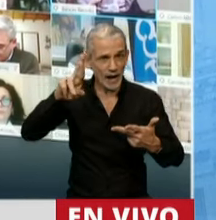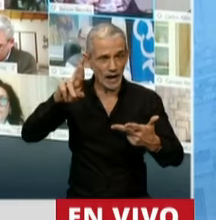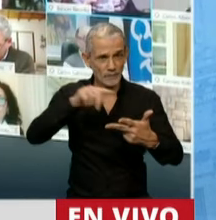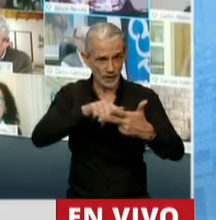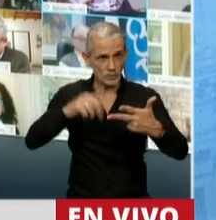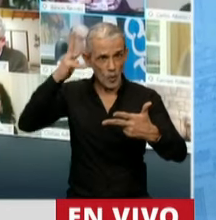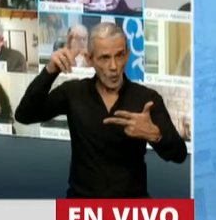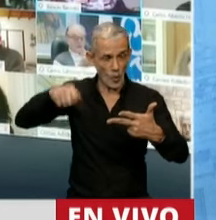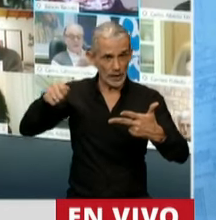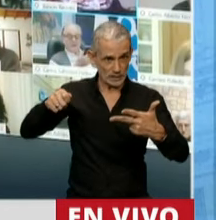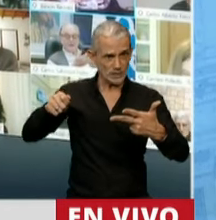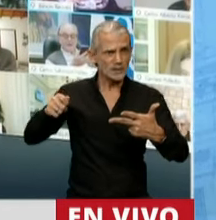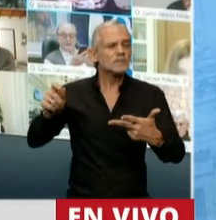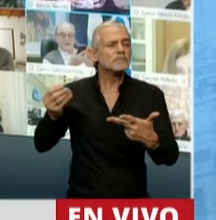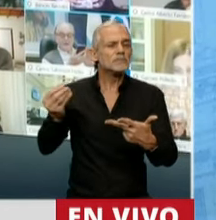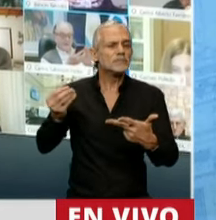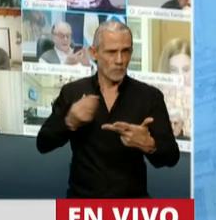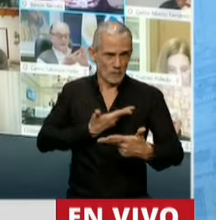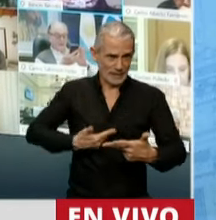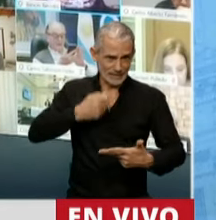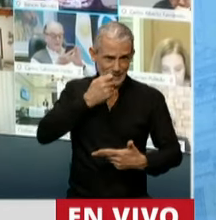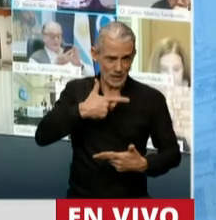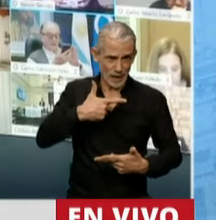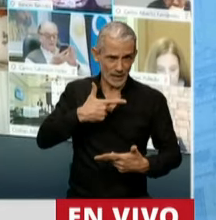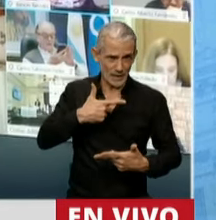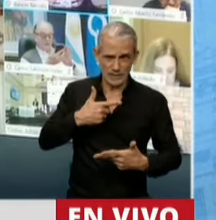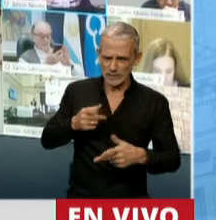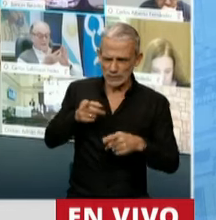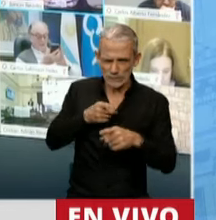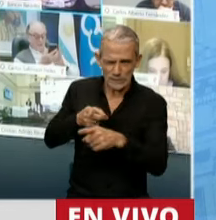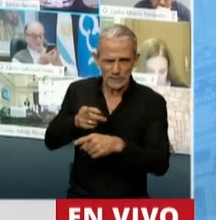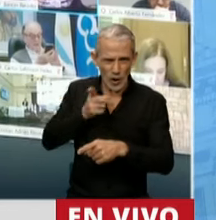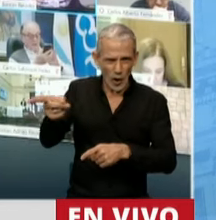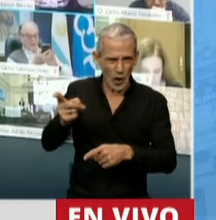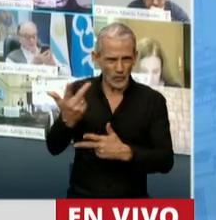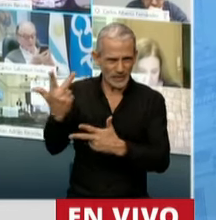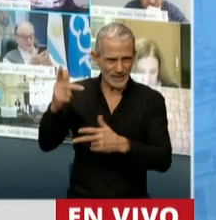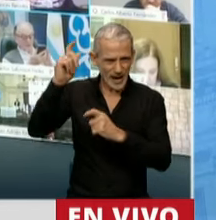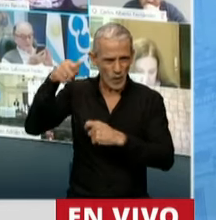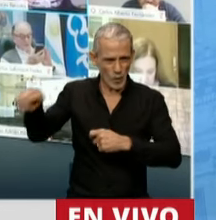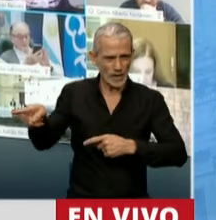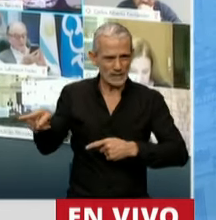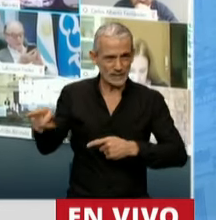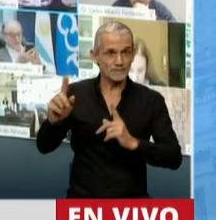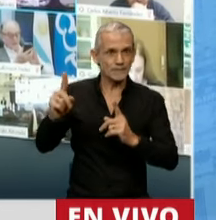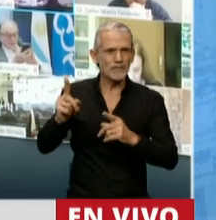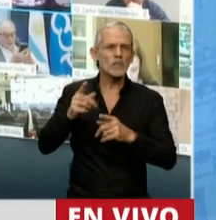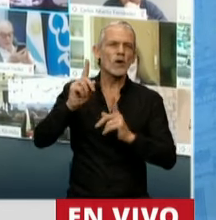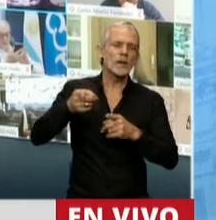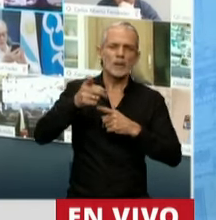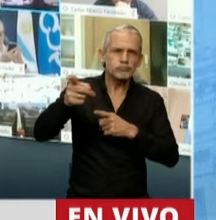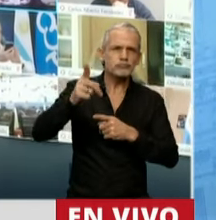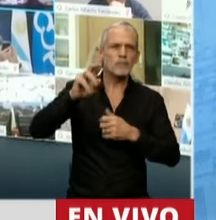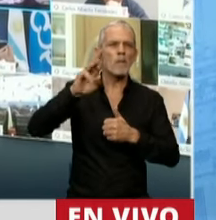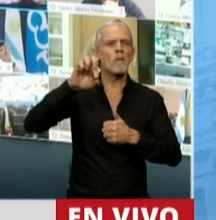a quienes el presidente de Macri decidió perseguirlos, como también persiguió a Ramos Padilla